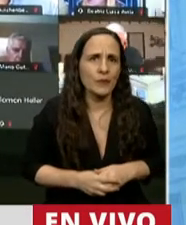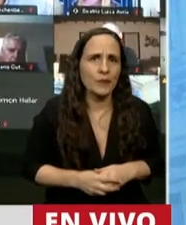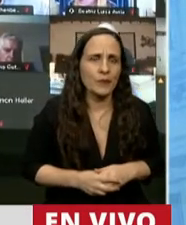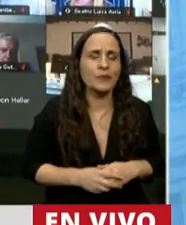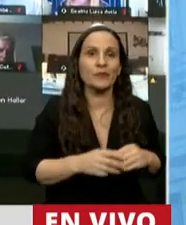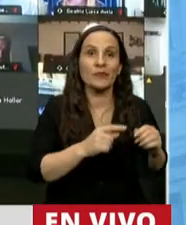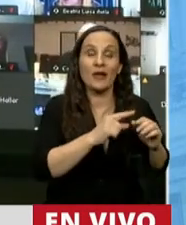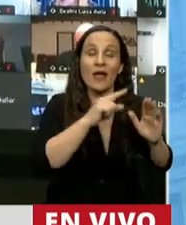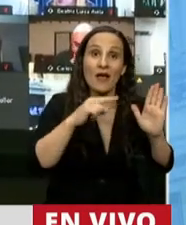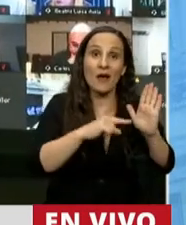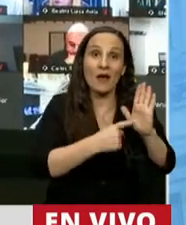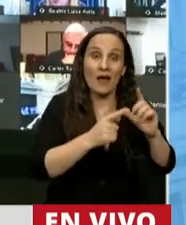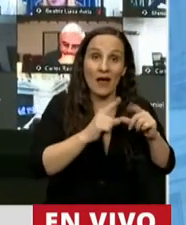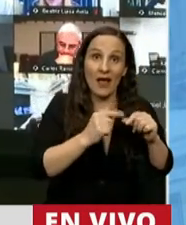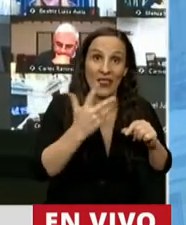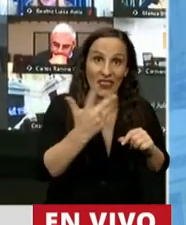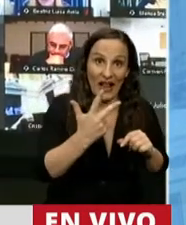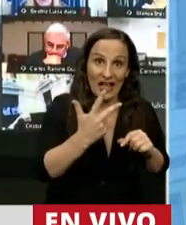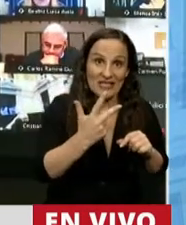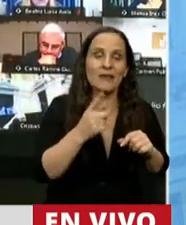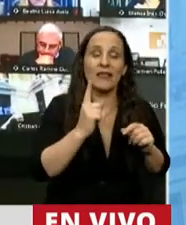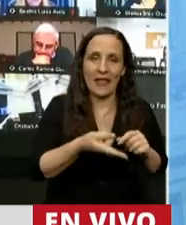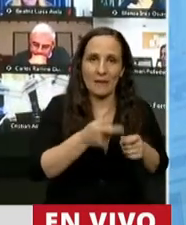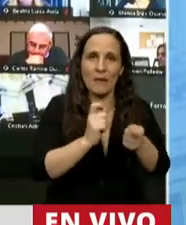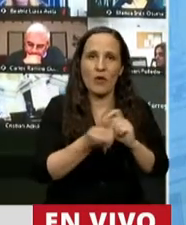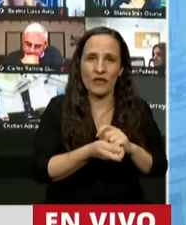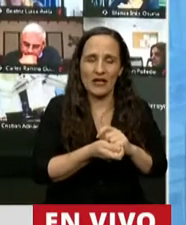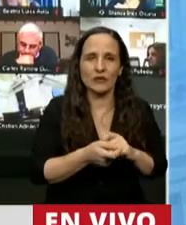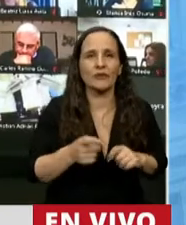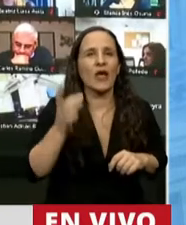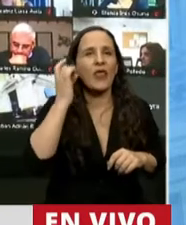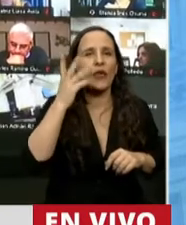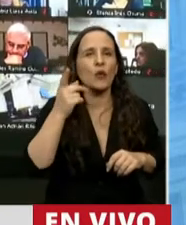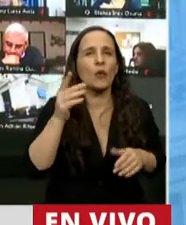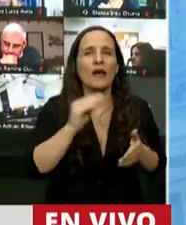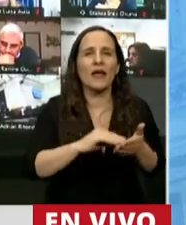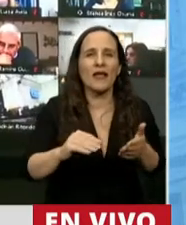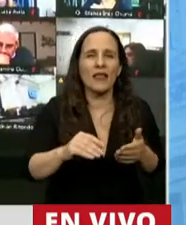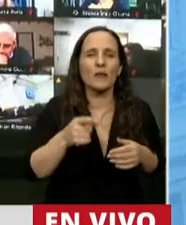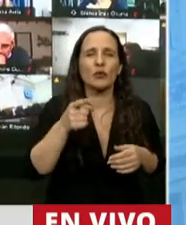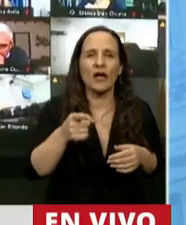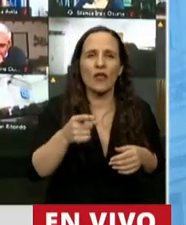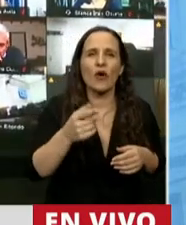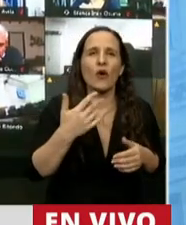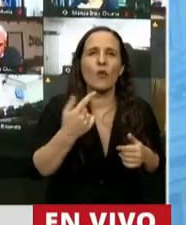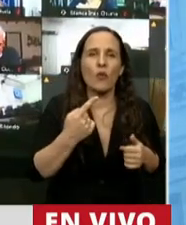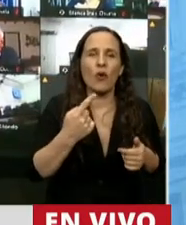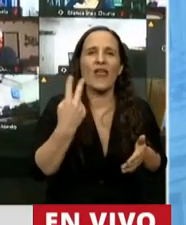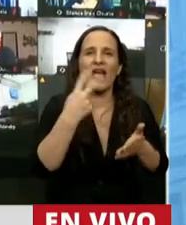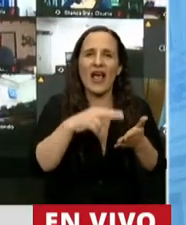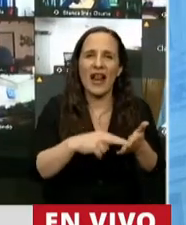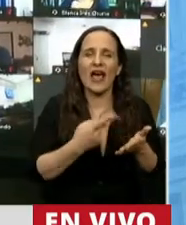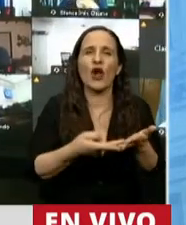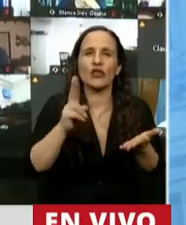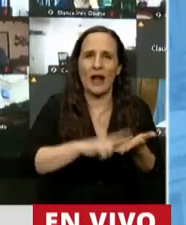Artículo 3, también se modifica. Disculpe, diputado. Sí, diputado. ¿Puede leer ese párrafo